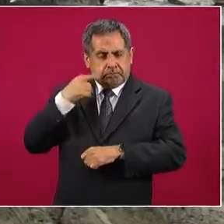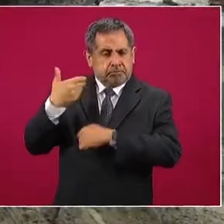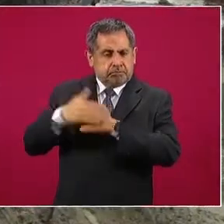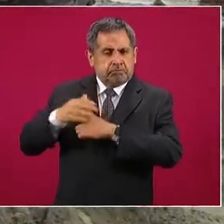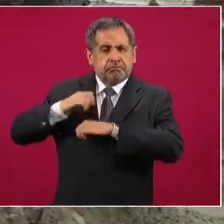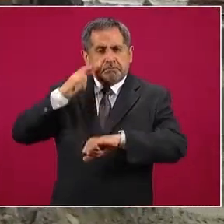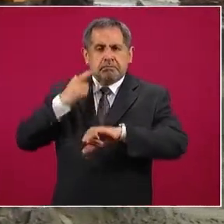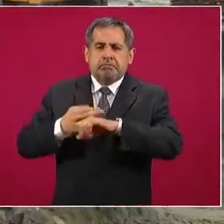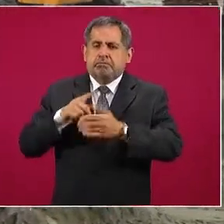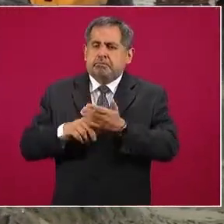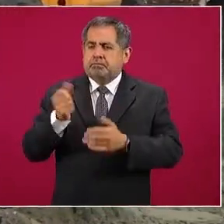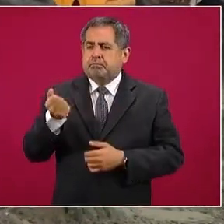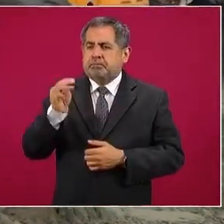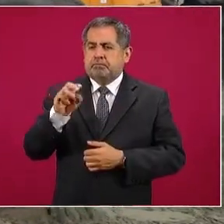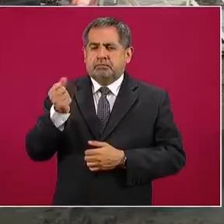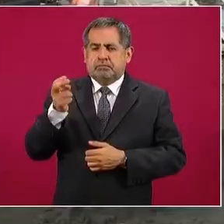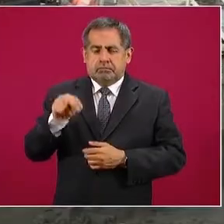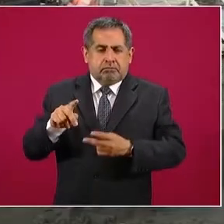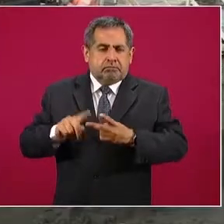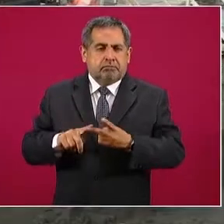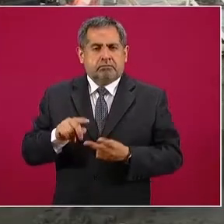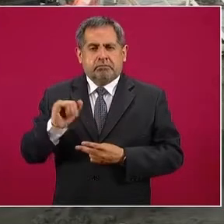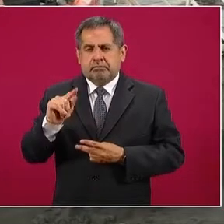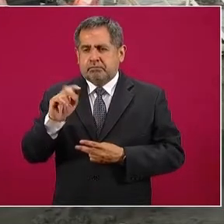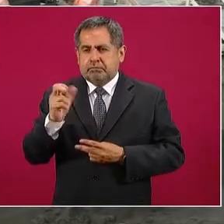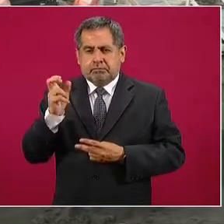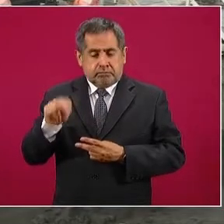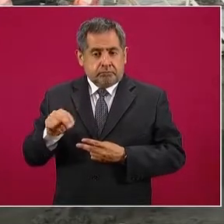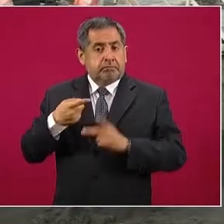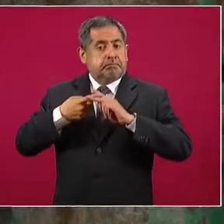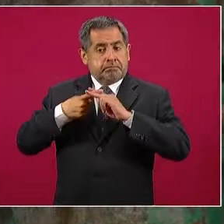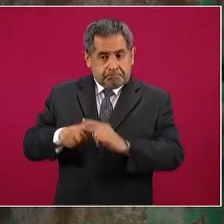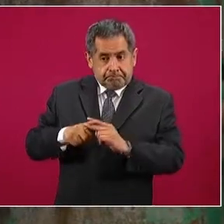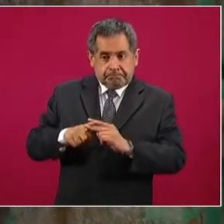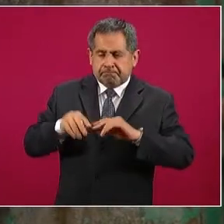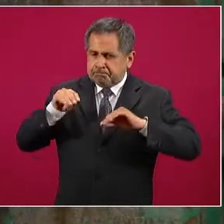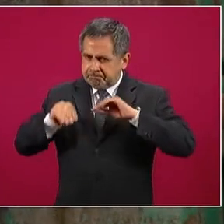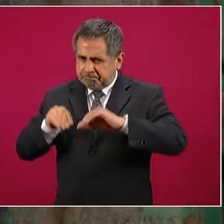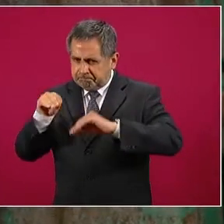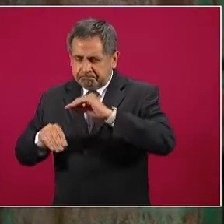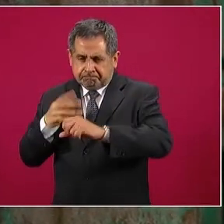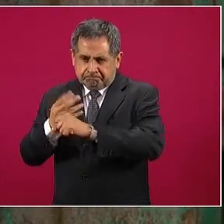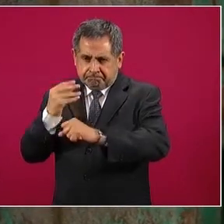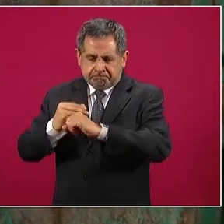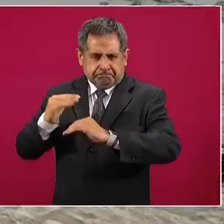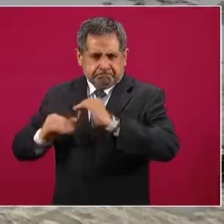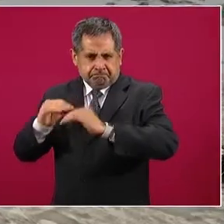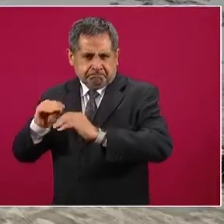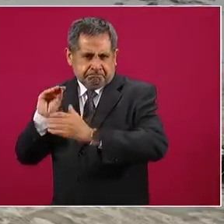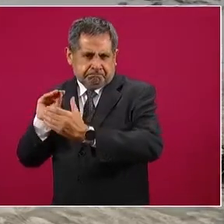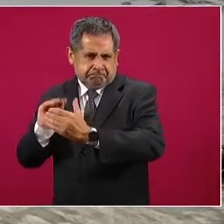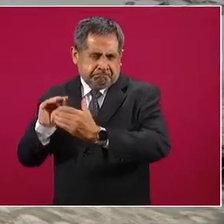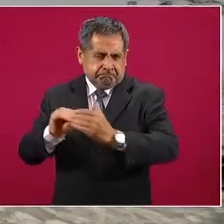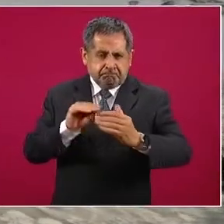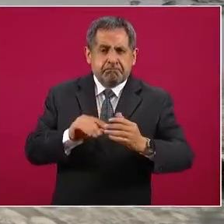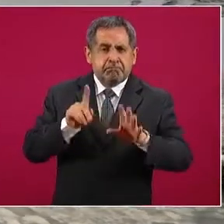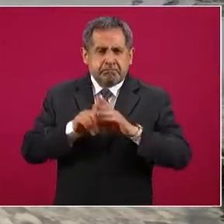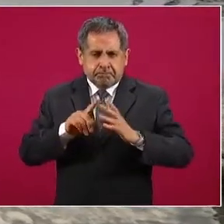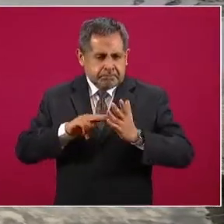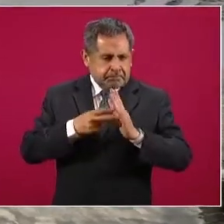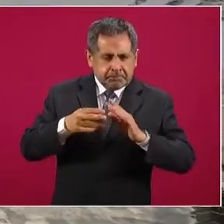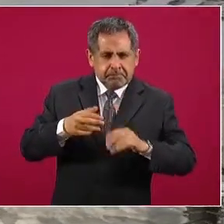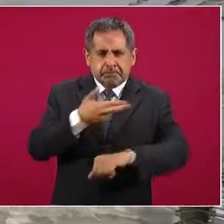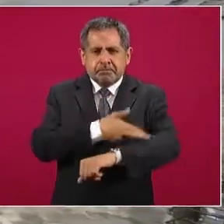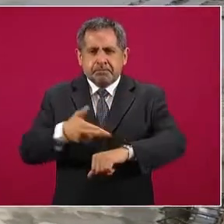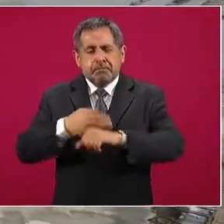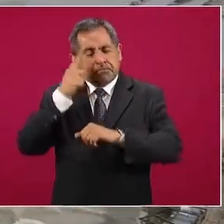cargo de las empresas Samsung, Icaflur y Techin, han iniciado con el abastecimiento de material y descabece de pilas, así como el diseño en la línea de